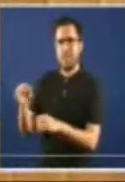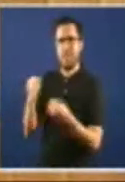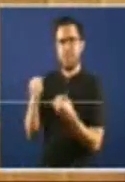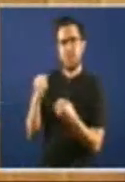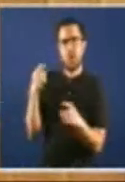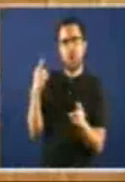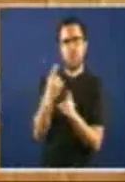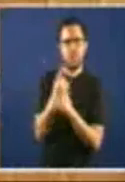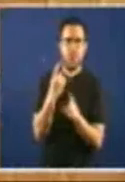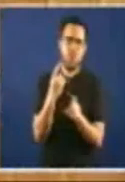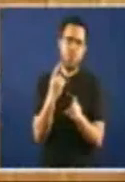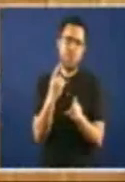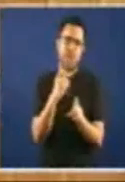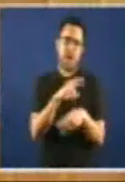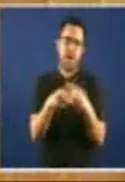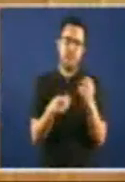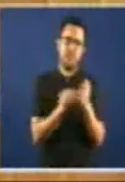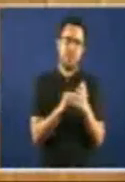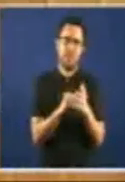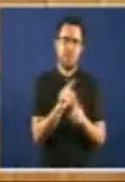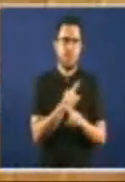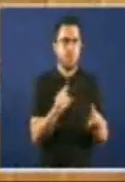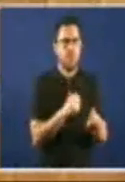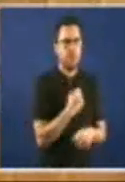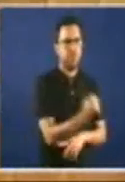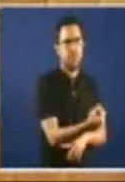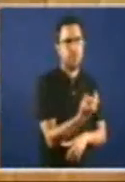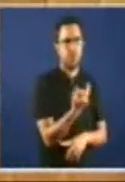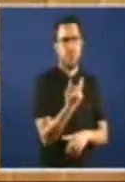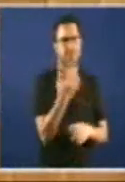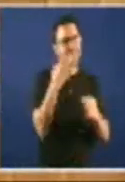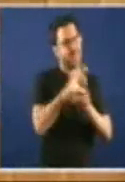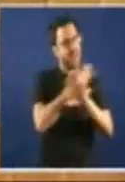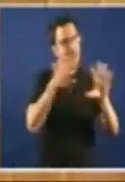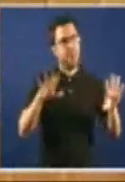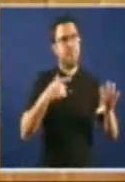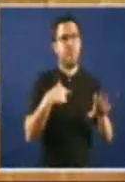Ni vai apoiar Tampouco Prestar Un apoio Decidido Os Productos Galegos